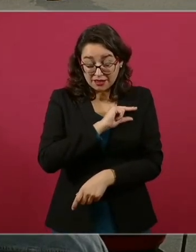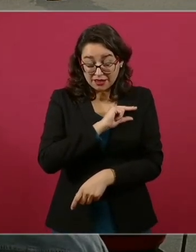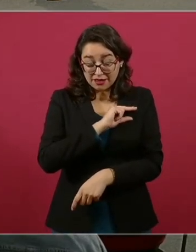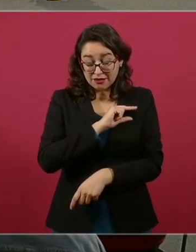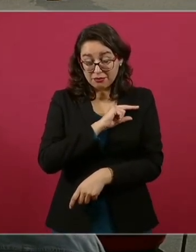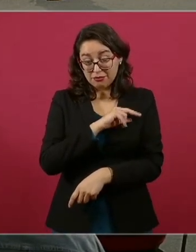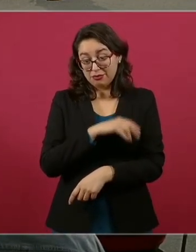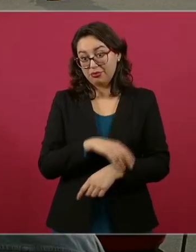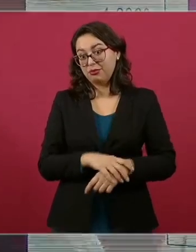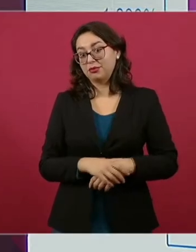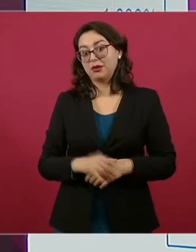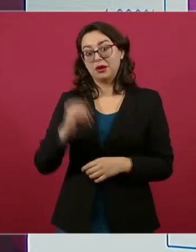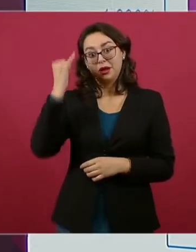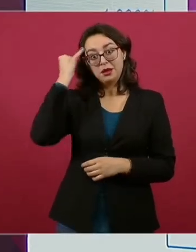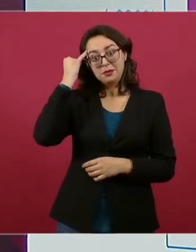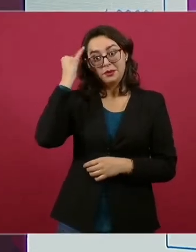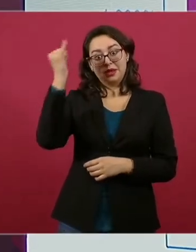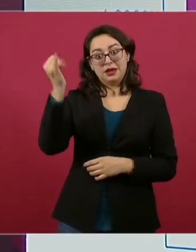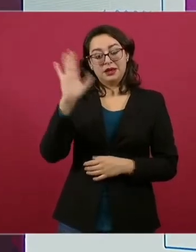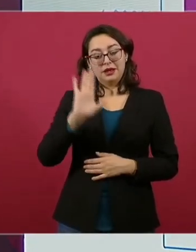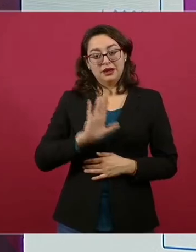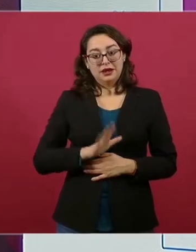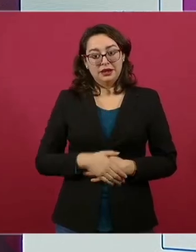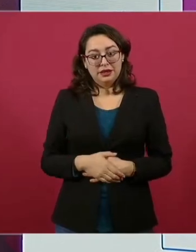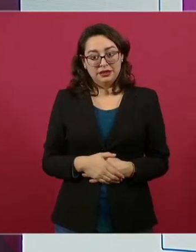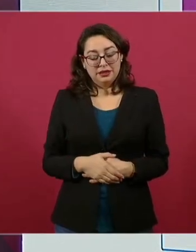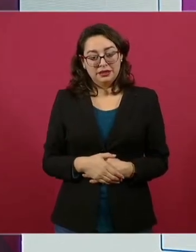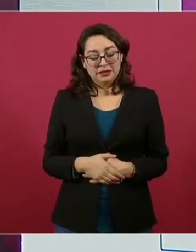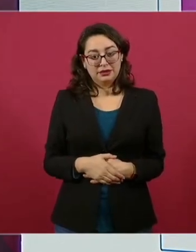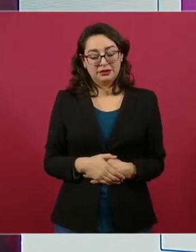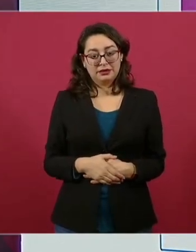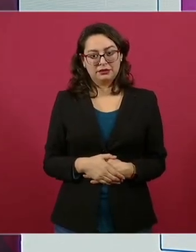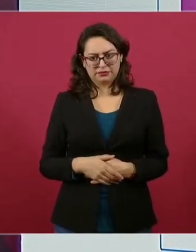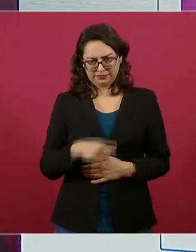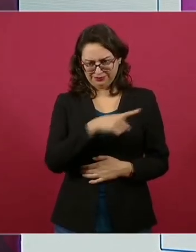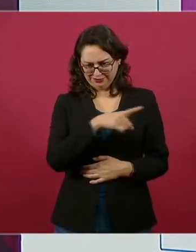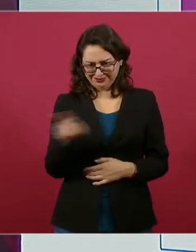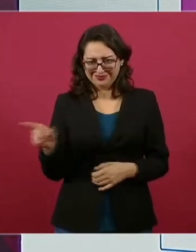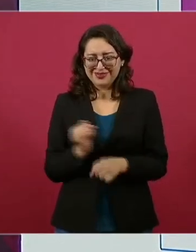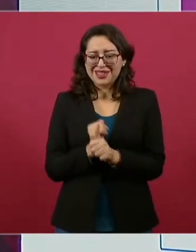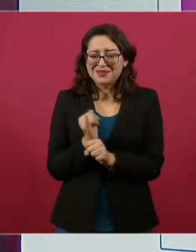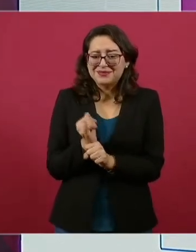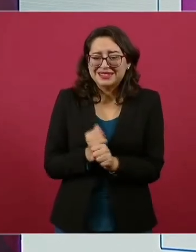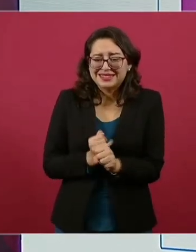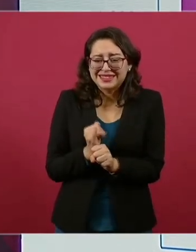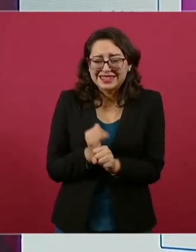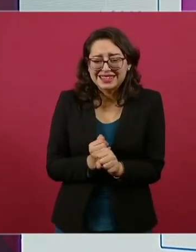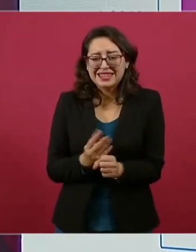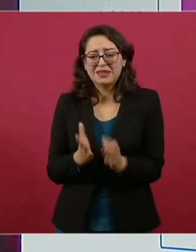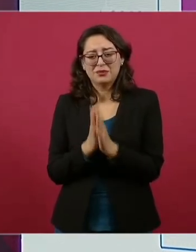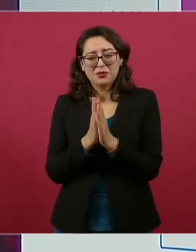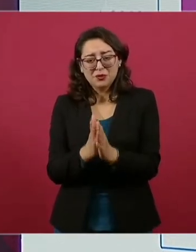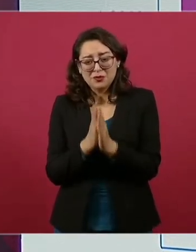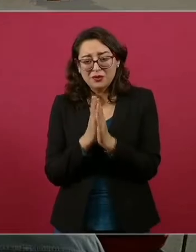investiguen cómo justificaban